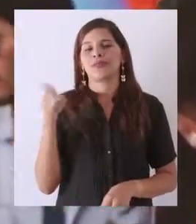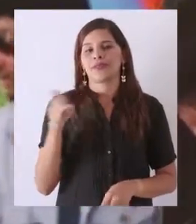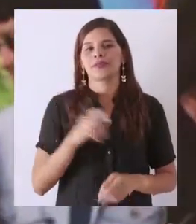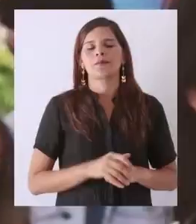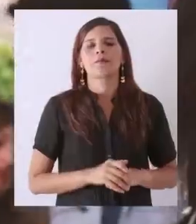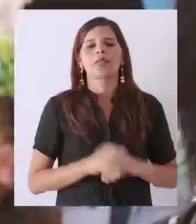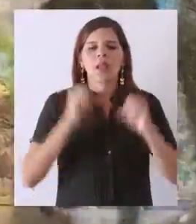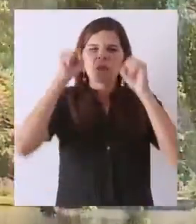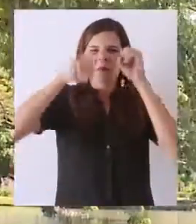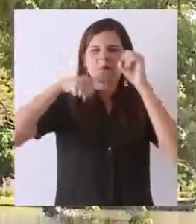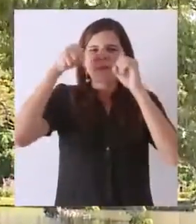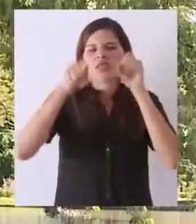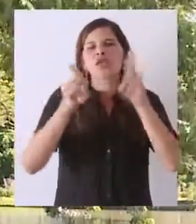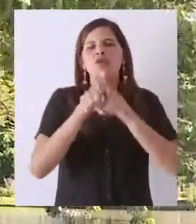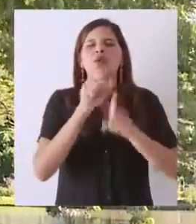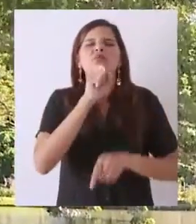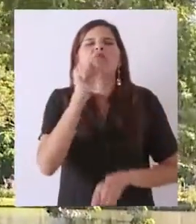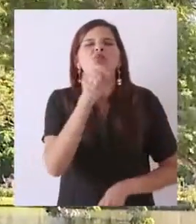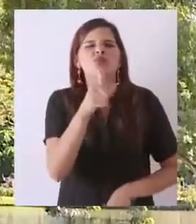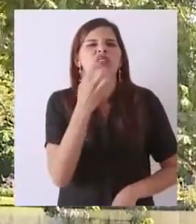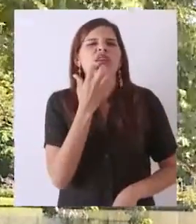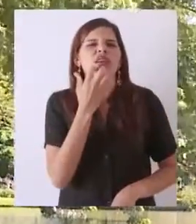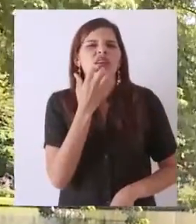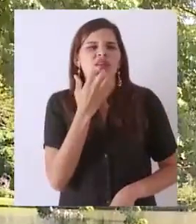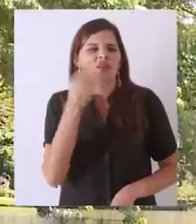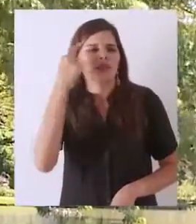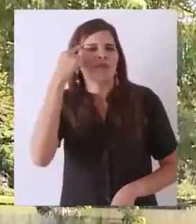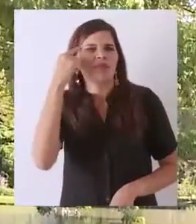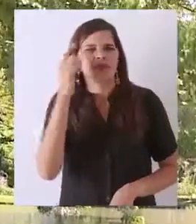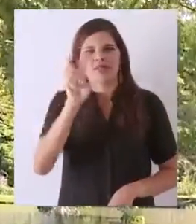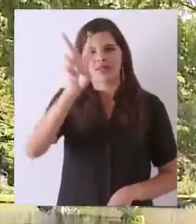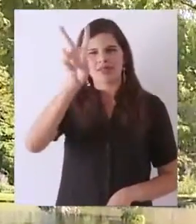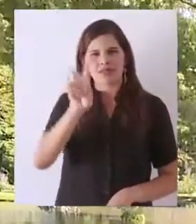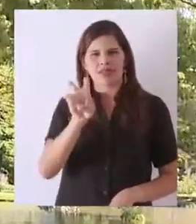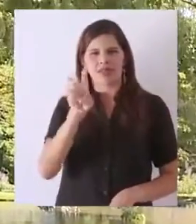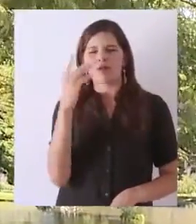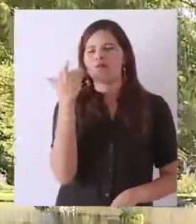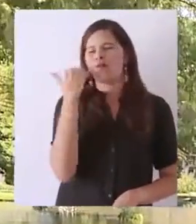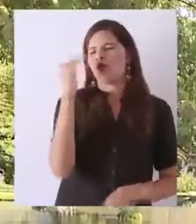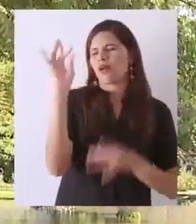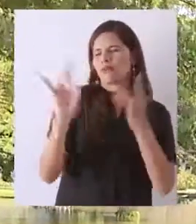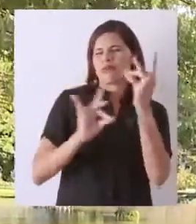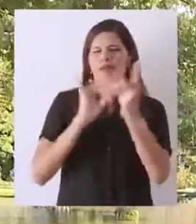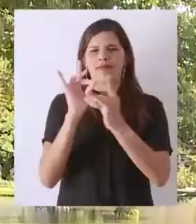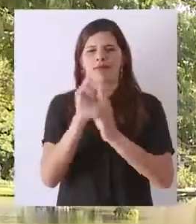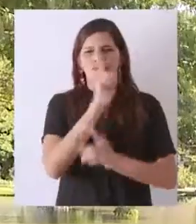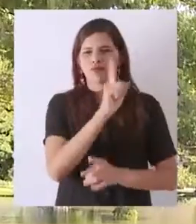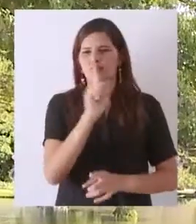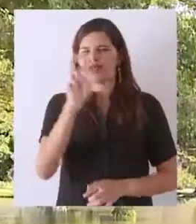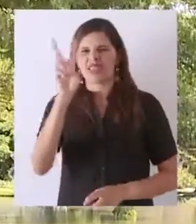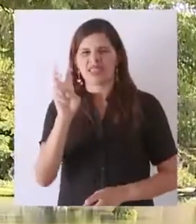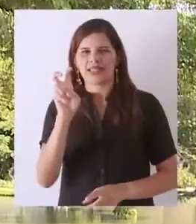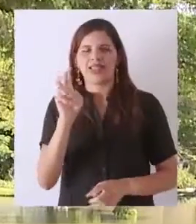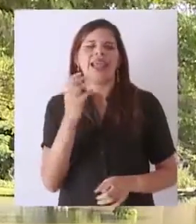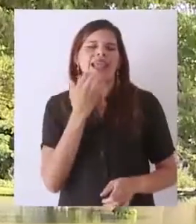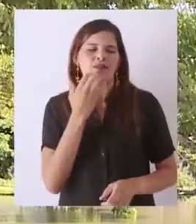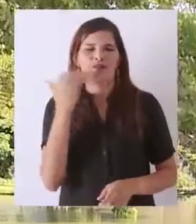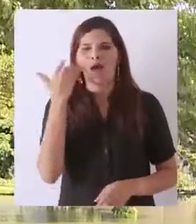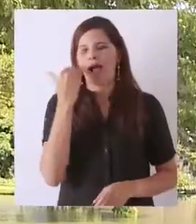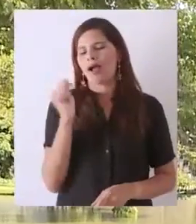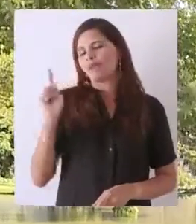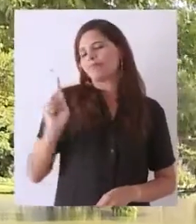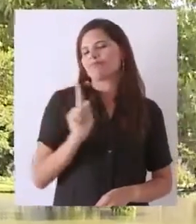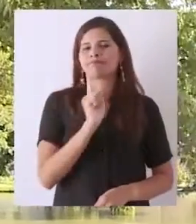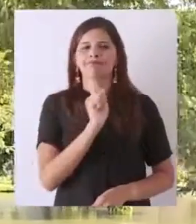idea de nuestro guión se basa bajo una pregunta, ¿qué pasaría si el 7 fuera el ideal de hombre o mujer? Perfecto. Bajo esa pregunta creamos